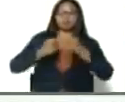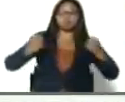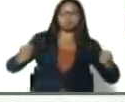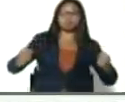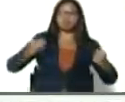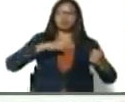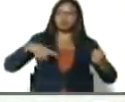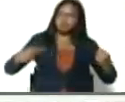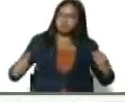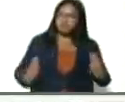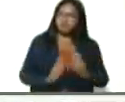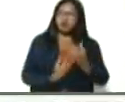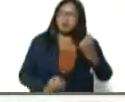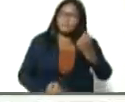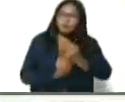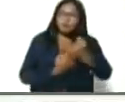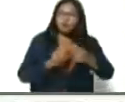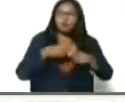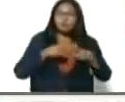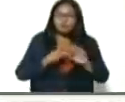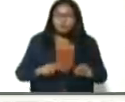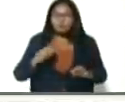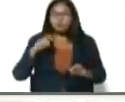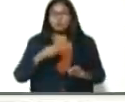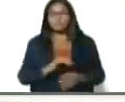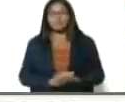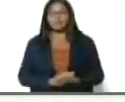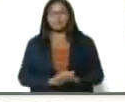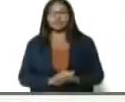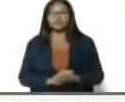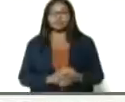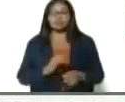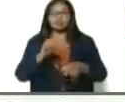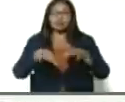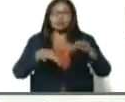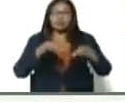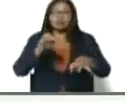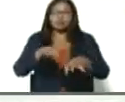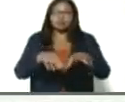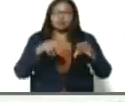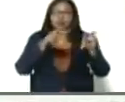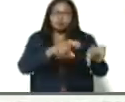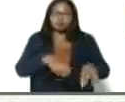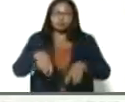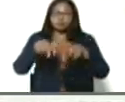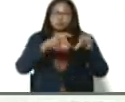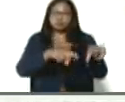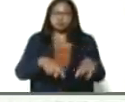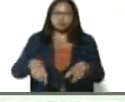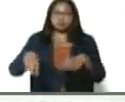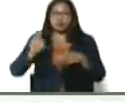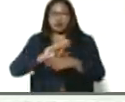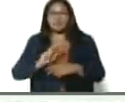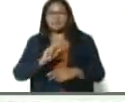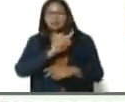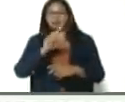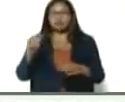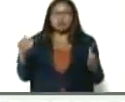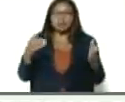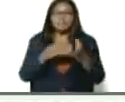acompañadas, y que hoy, están ya en cosecha, para traducirse, en 11.000 hectáreas, presidente,